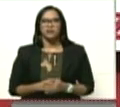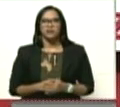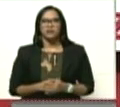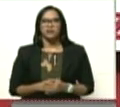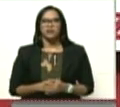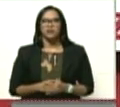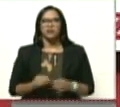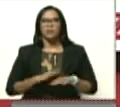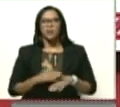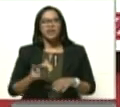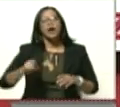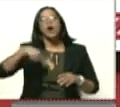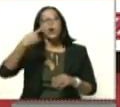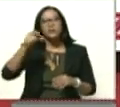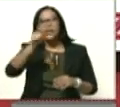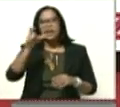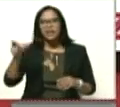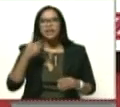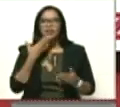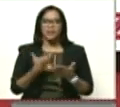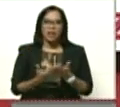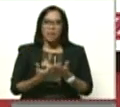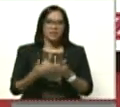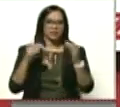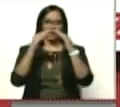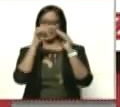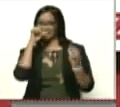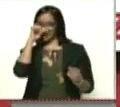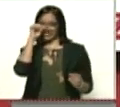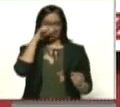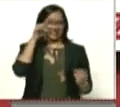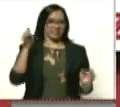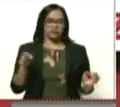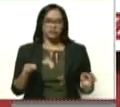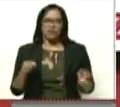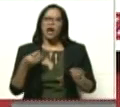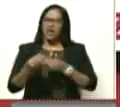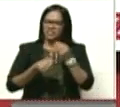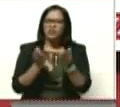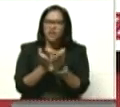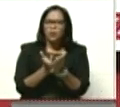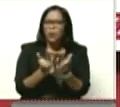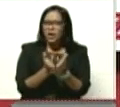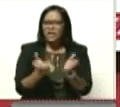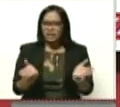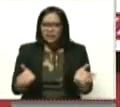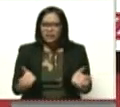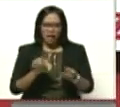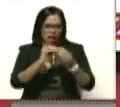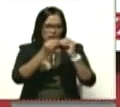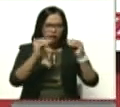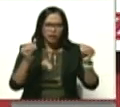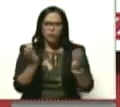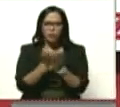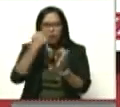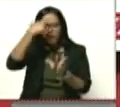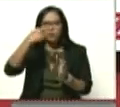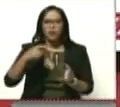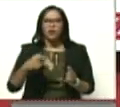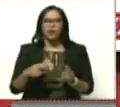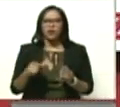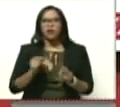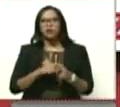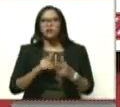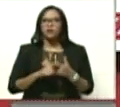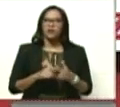Porque mientras a otra gente le dieron permiso para hacer mansiones, para hacer una escuela, a una escuelita, como a la escuela, a un pueblo como este, no había